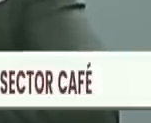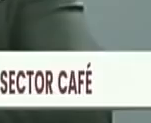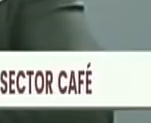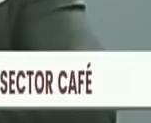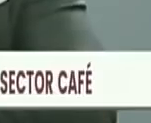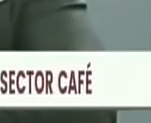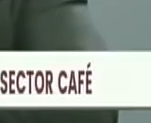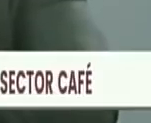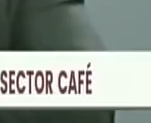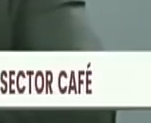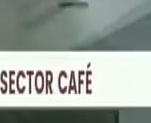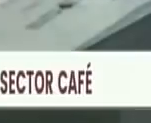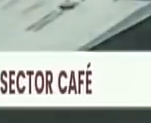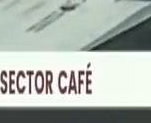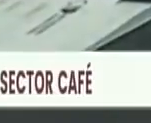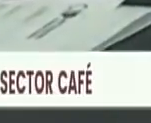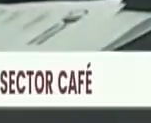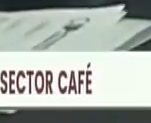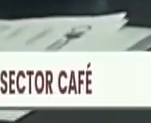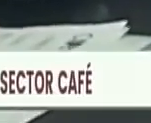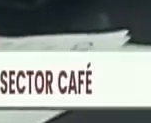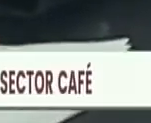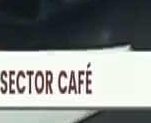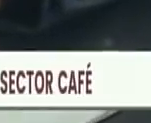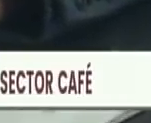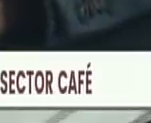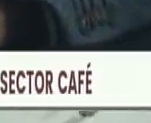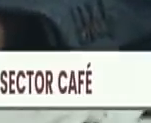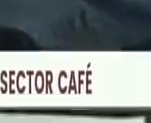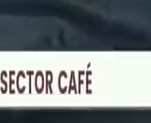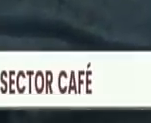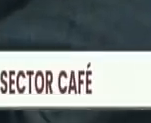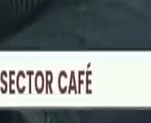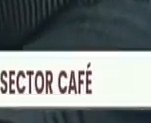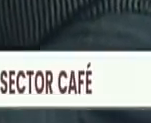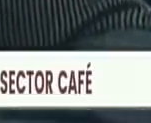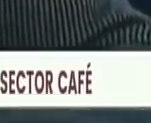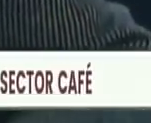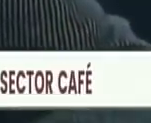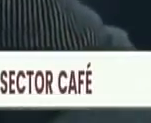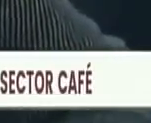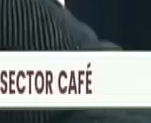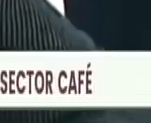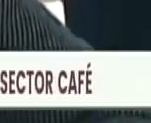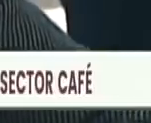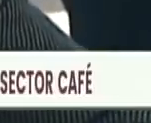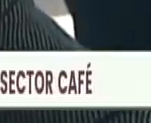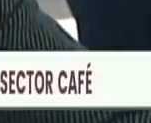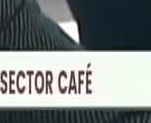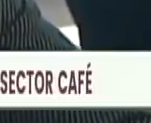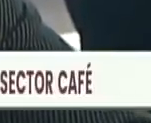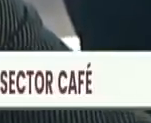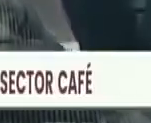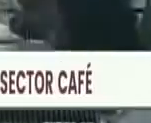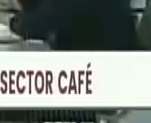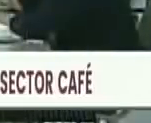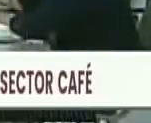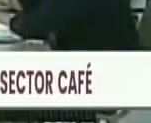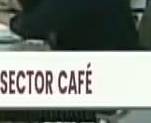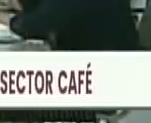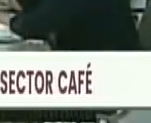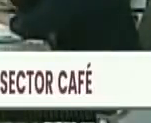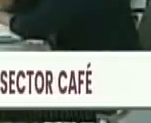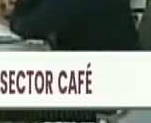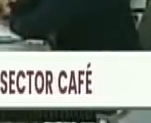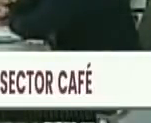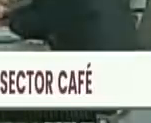pueda ser comprado y posteriormente la agroindustria va a hacer una solicitud ante el Ministerio de Agricultura para que cualquier